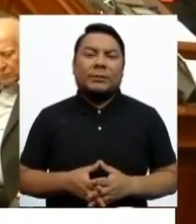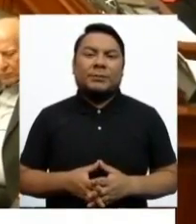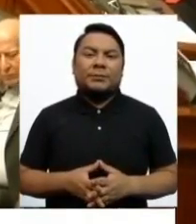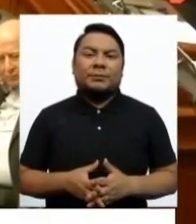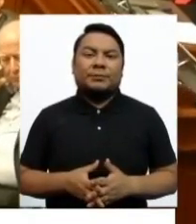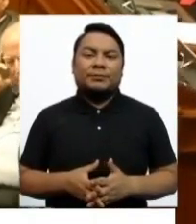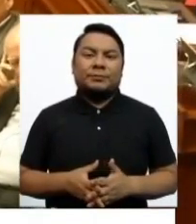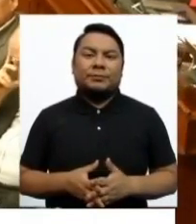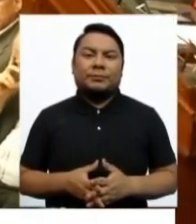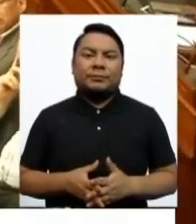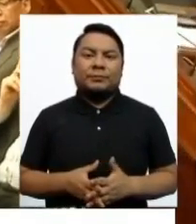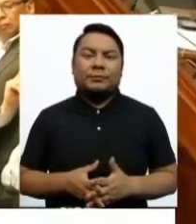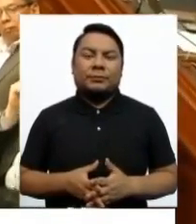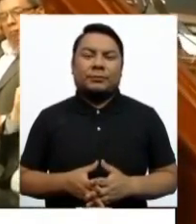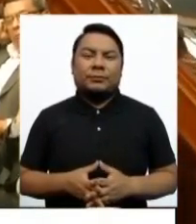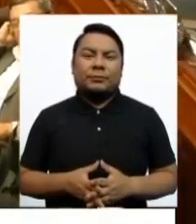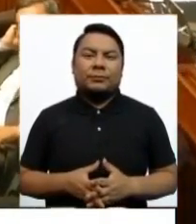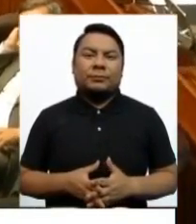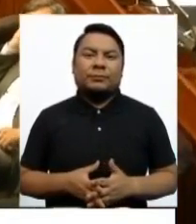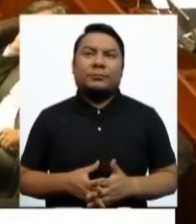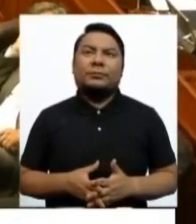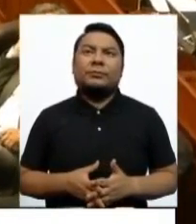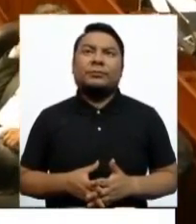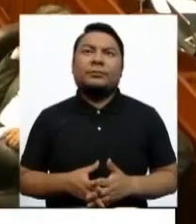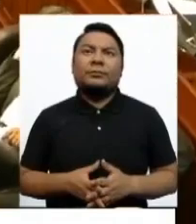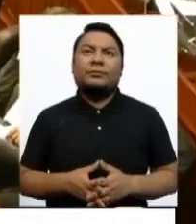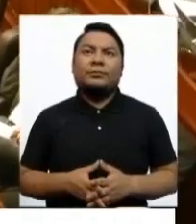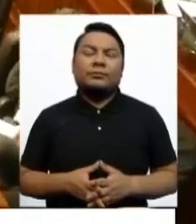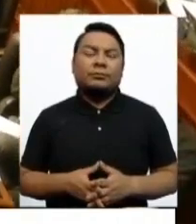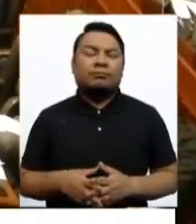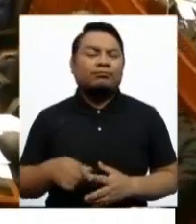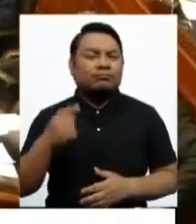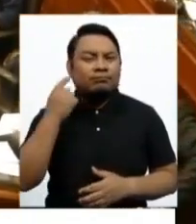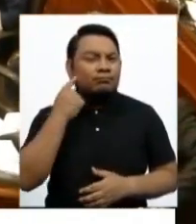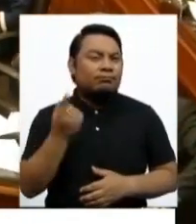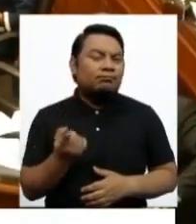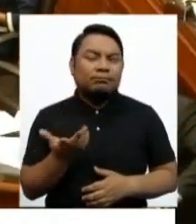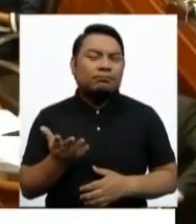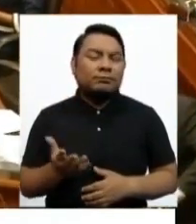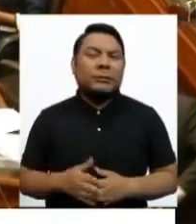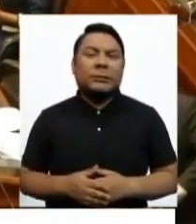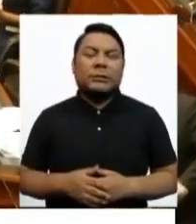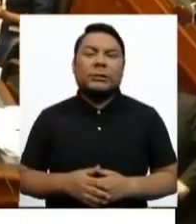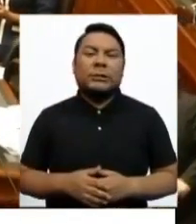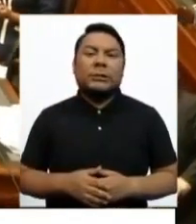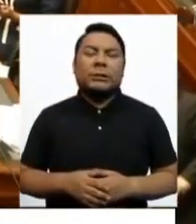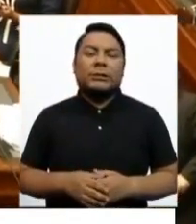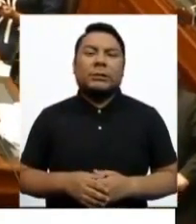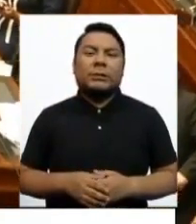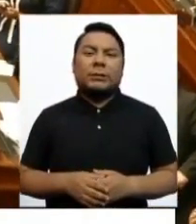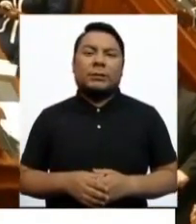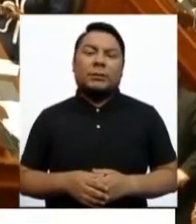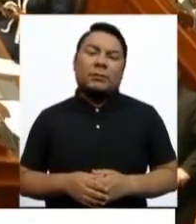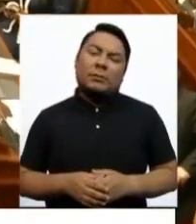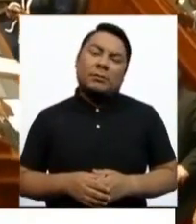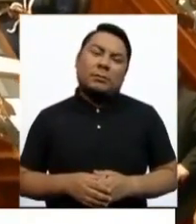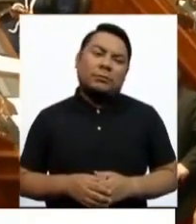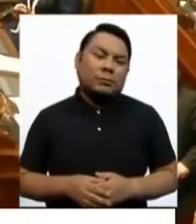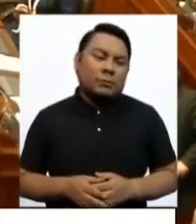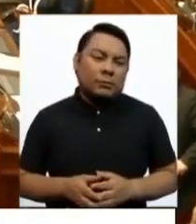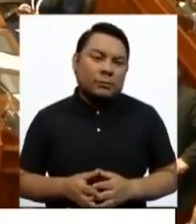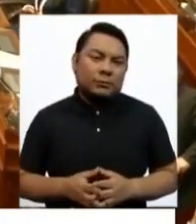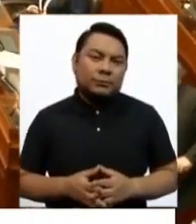a través de este dictamen, es que tengas que demostrar, no solamente que te estás muriendo,